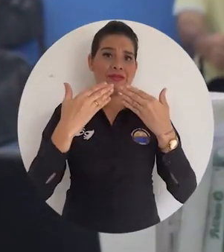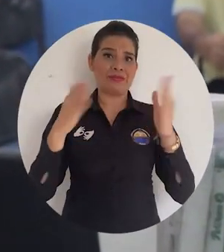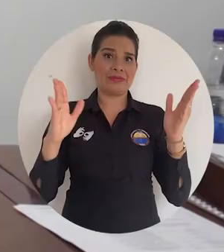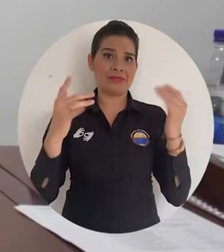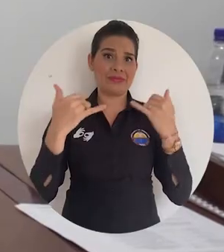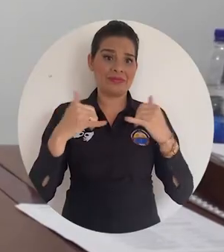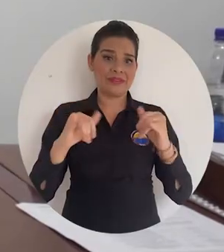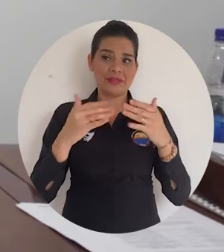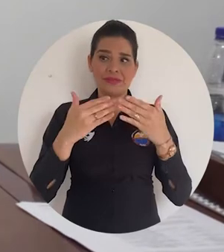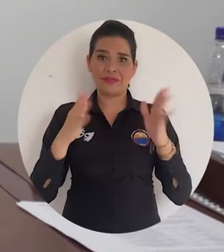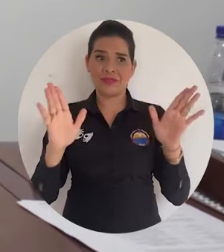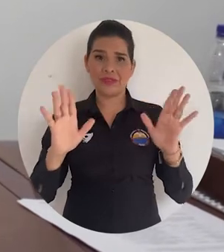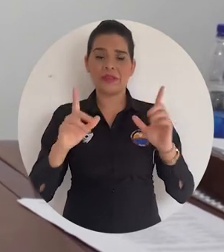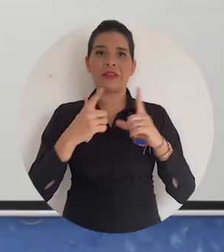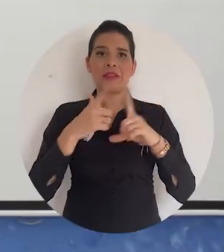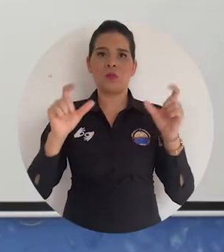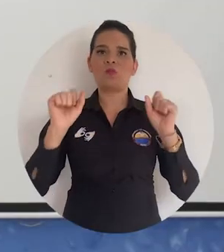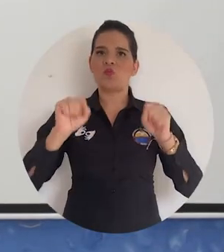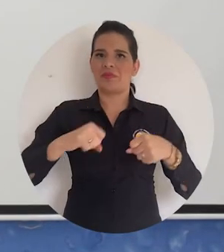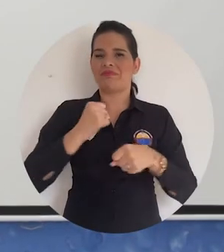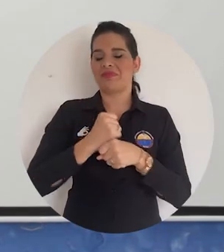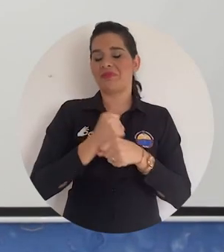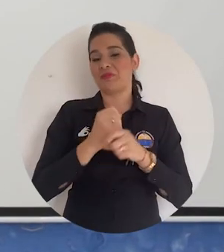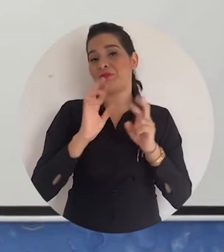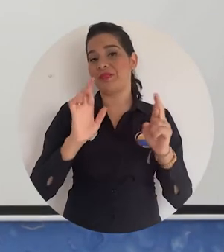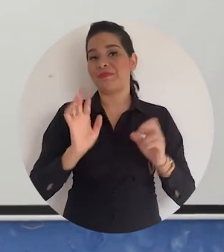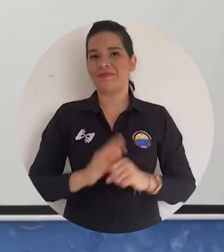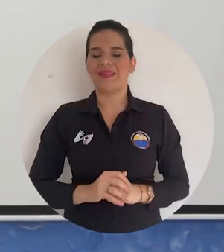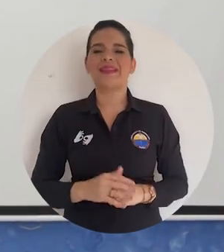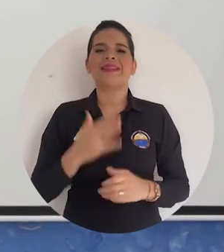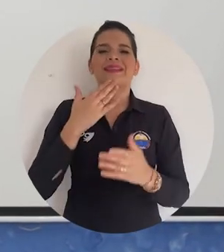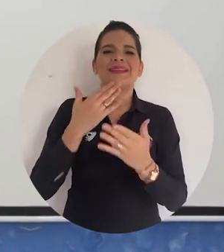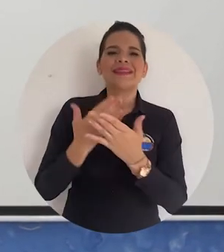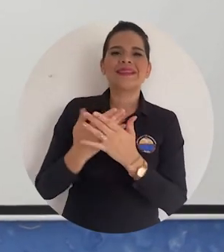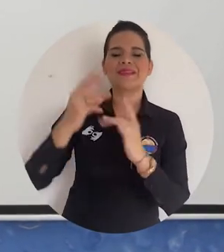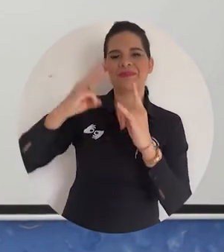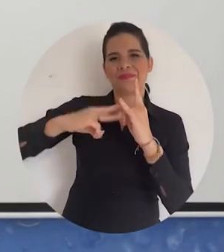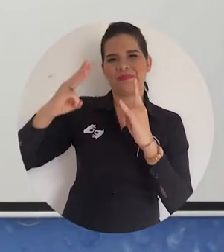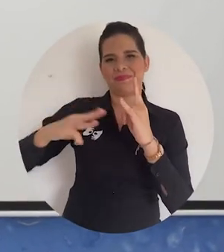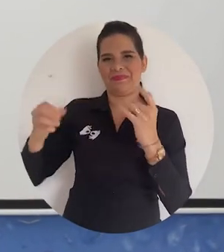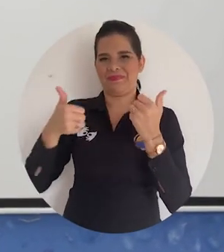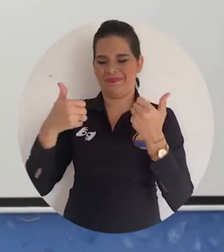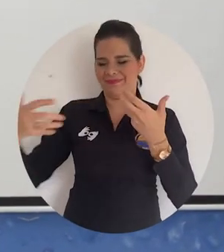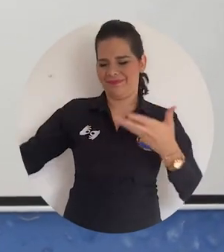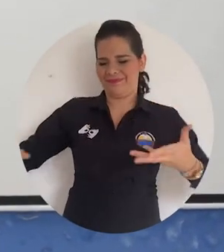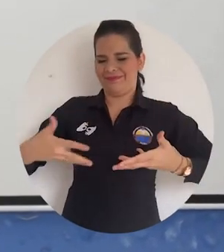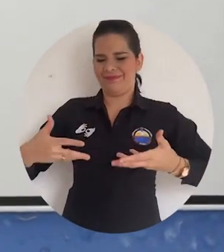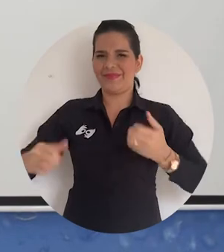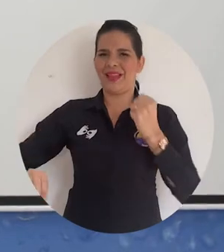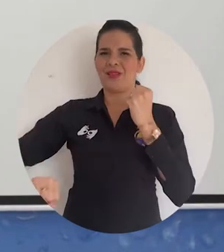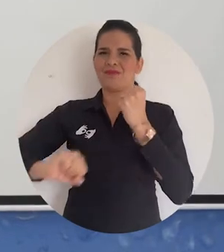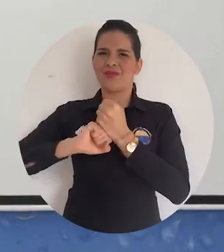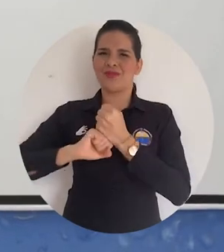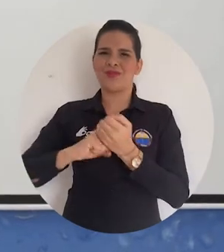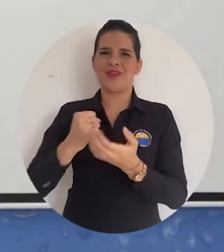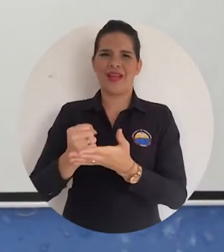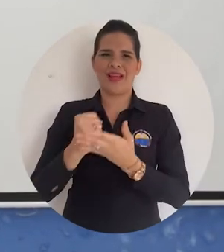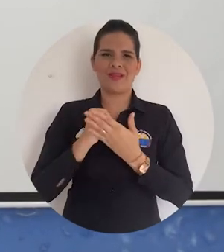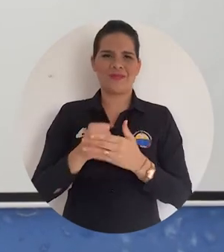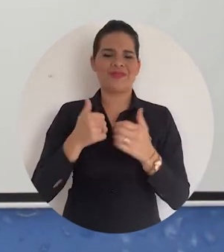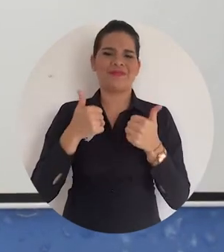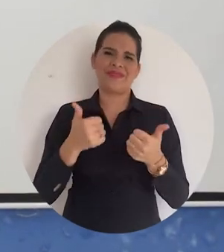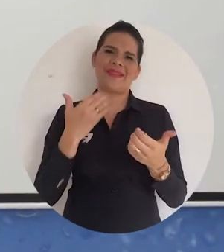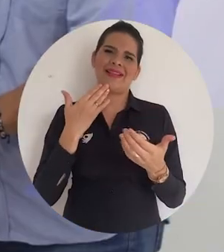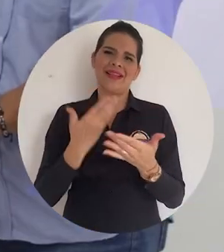presten un buen servicio a la sociedad. Dándole las gracias especialmente a la Universidad de Magdalena por el gran apoyo que nos ha dado en este lugar